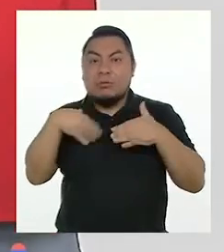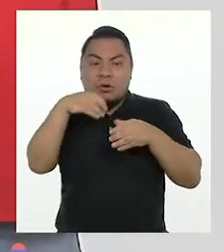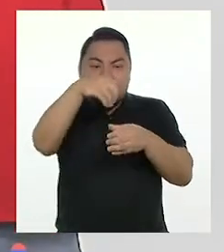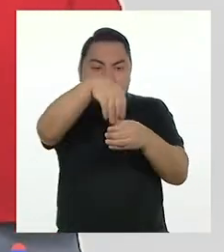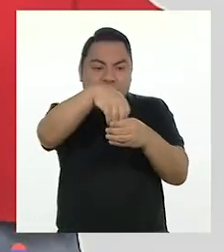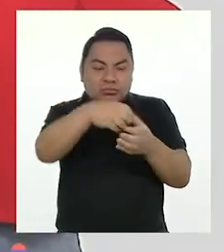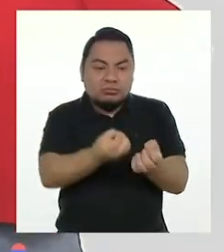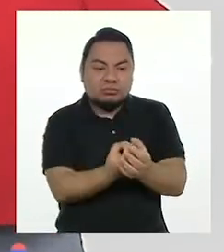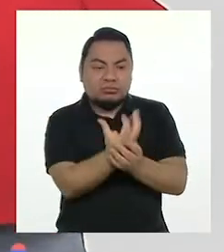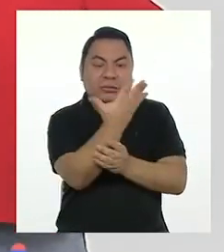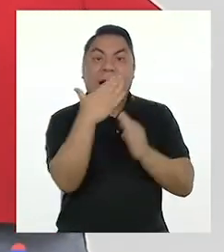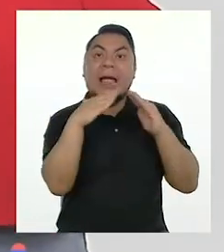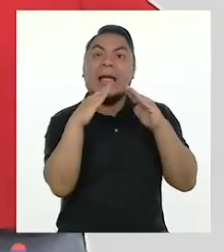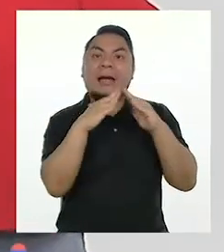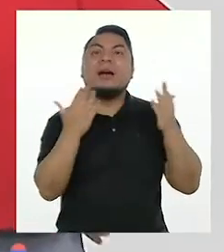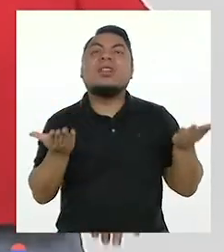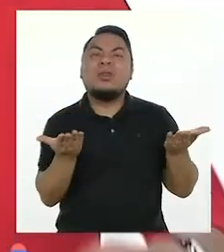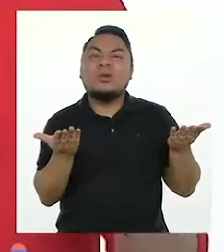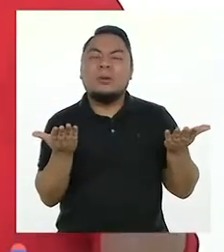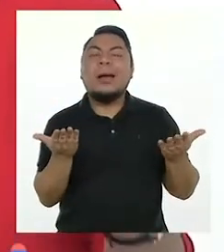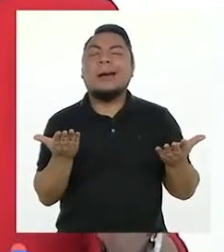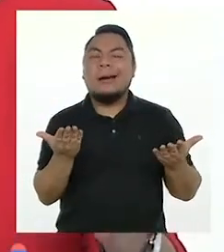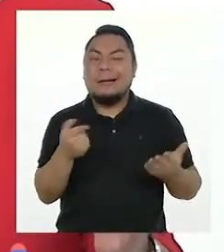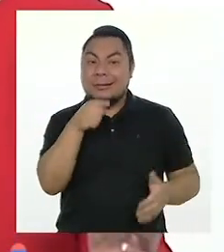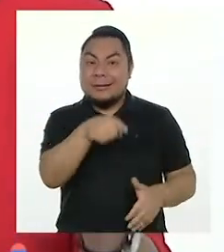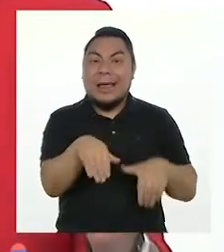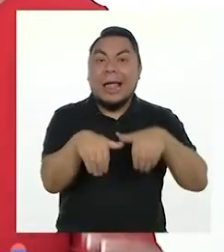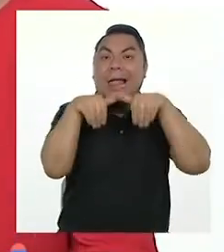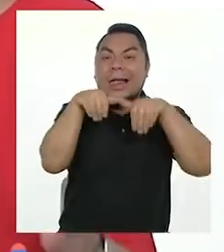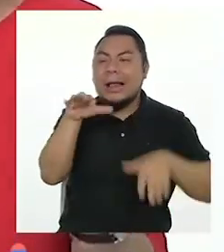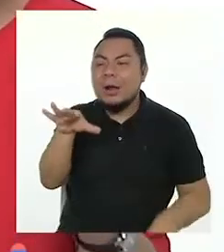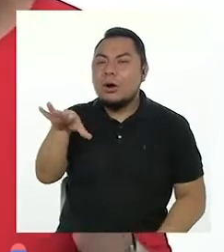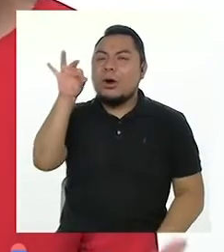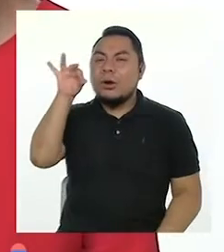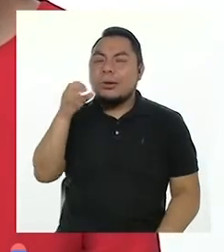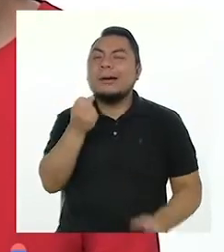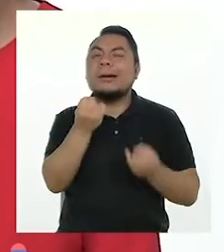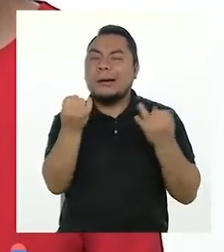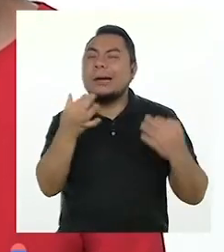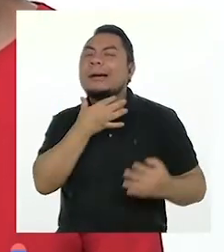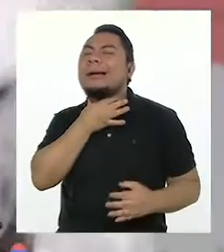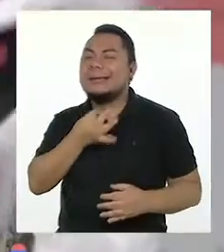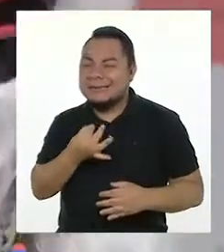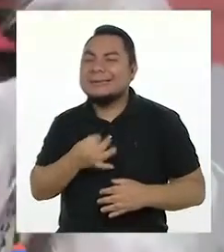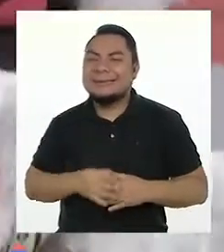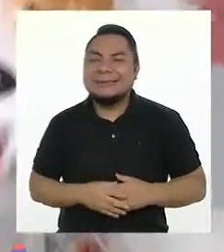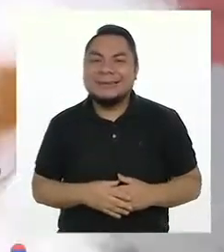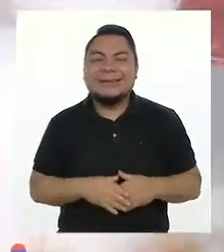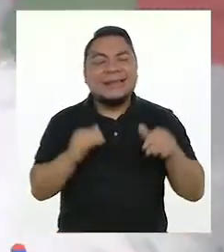sembrar en casa. Y al parecer, Chancay encontró algo interesante.